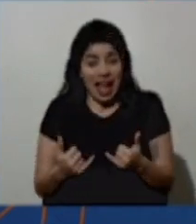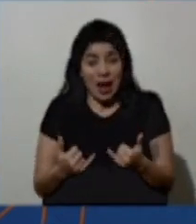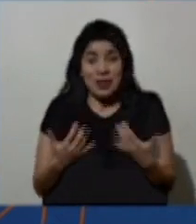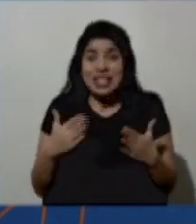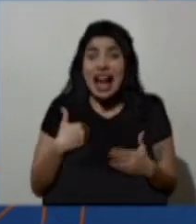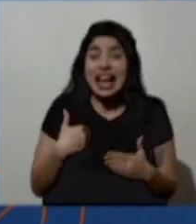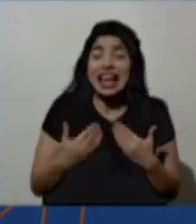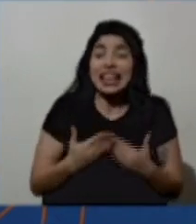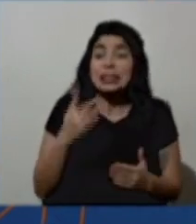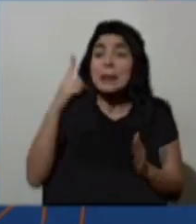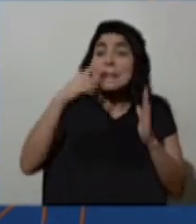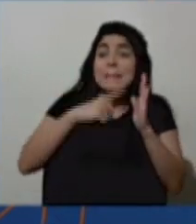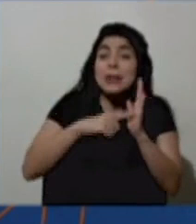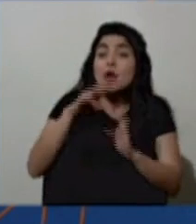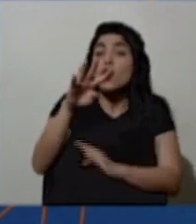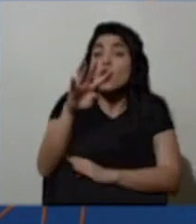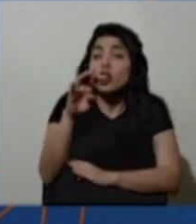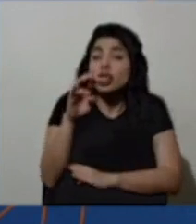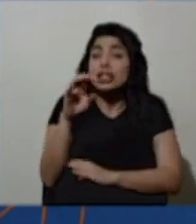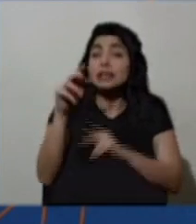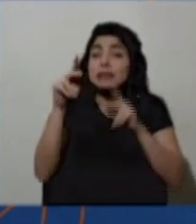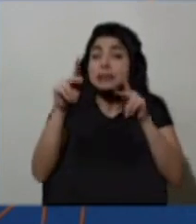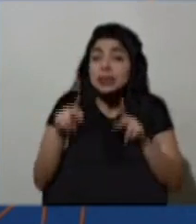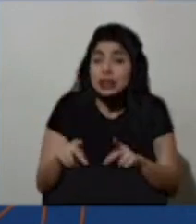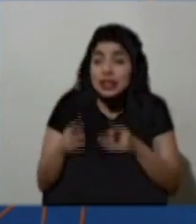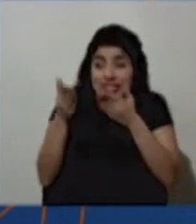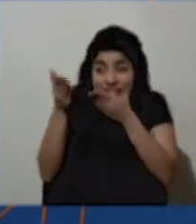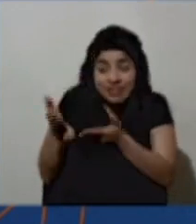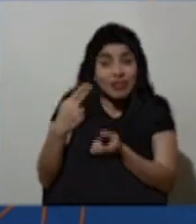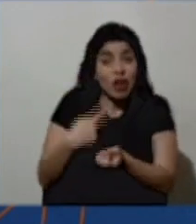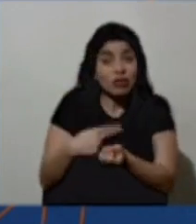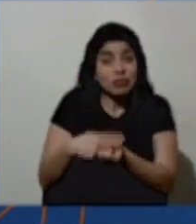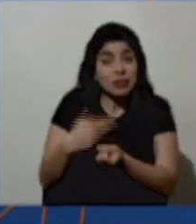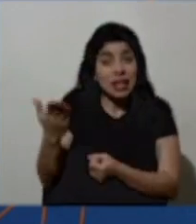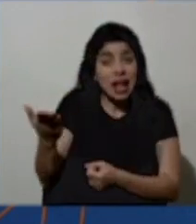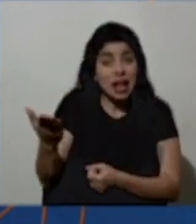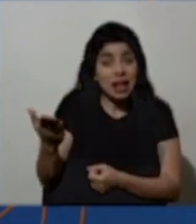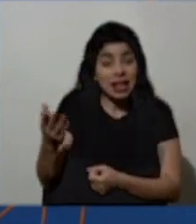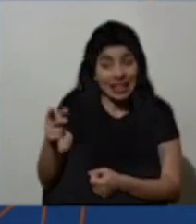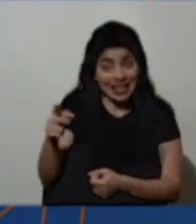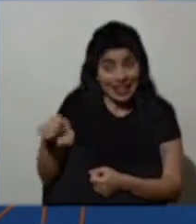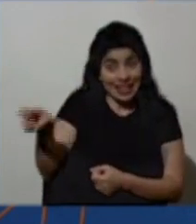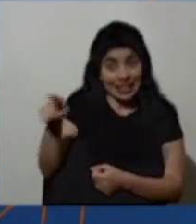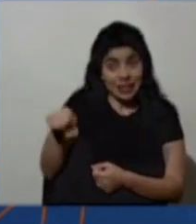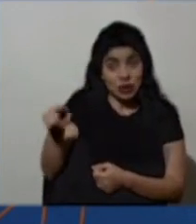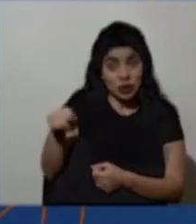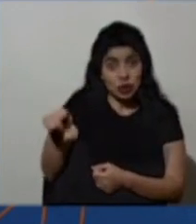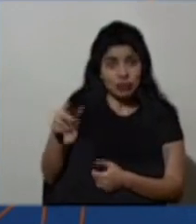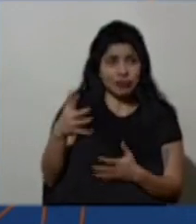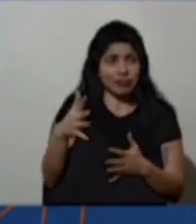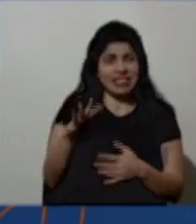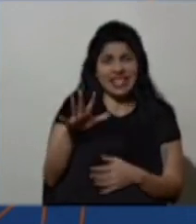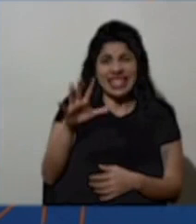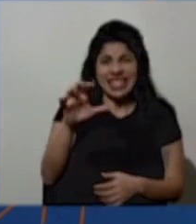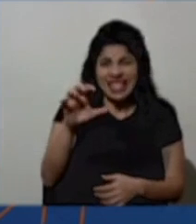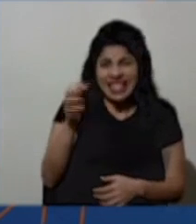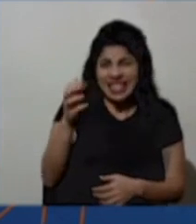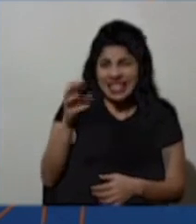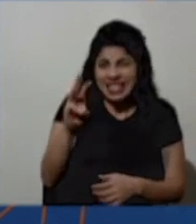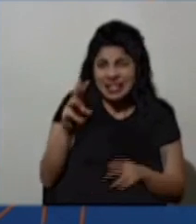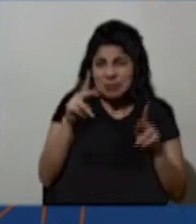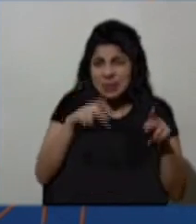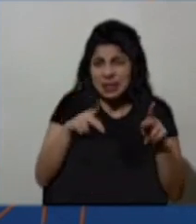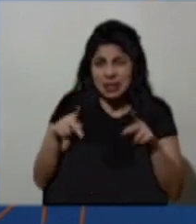casi 1.400 personas hospitalizadas, de las cuales alrededor de 516